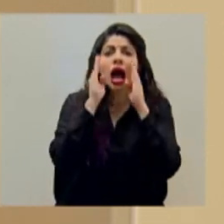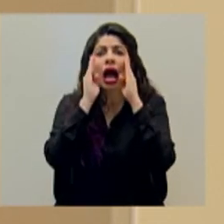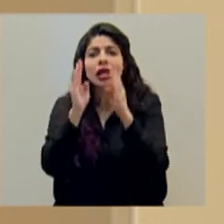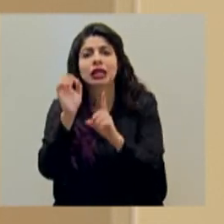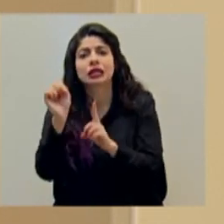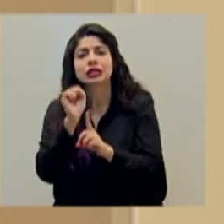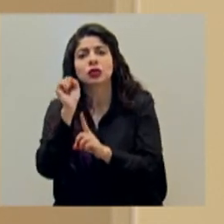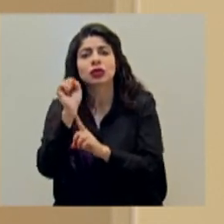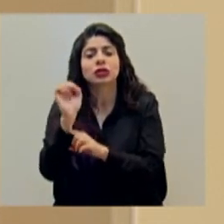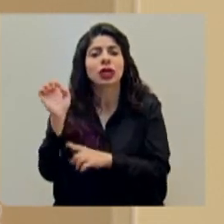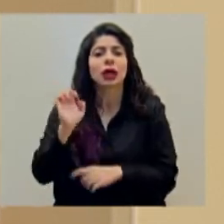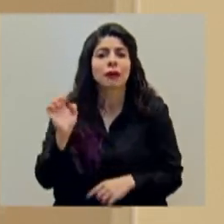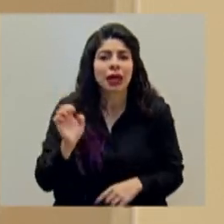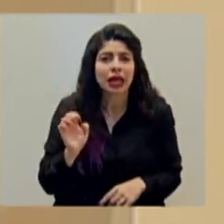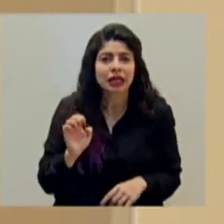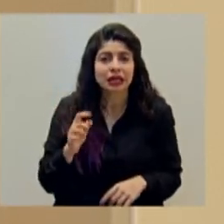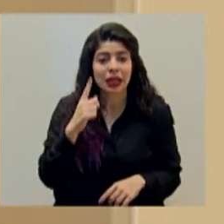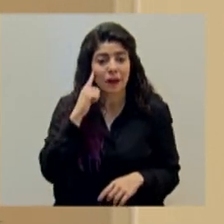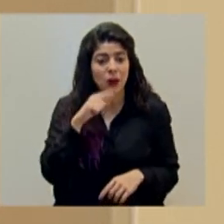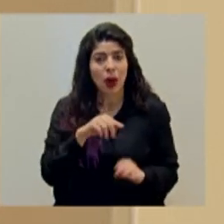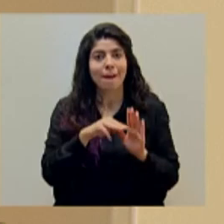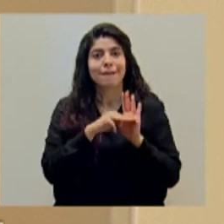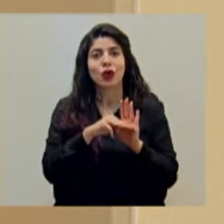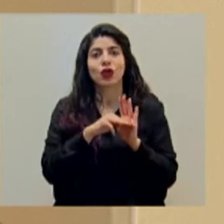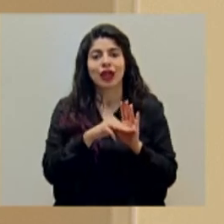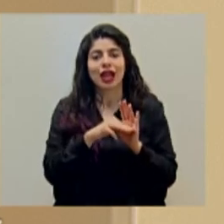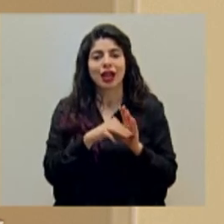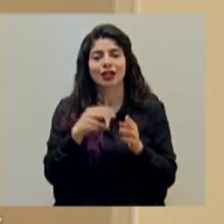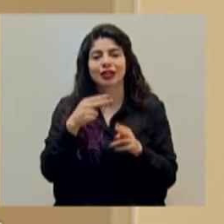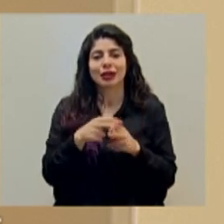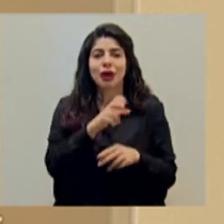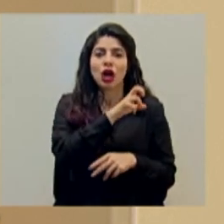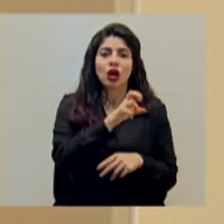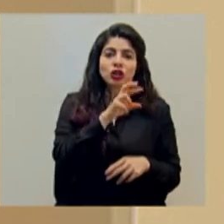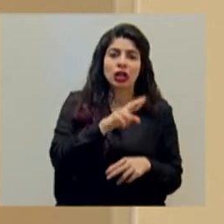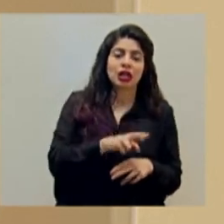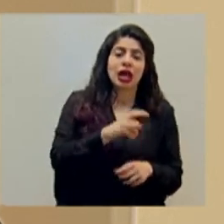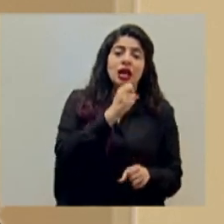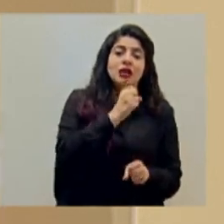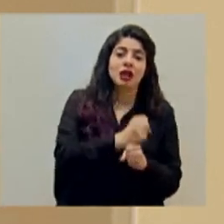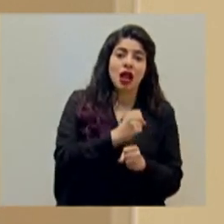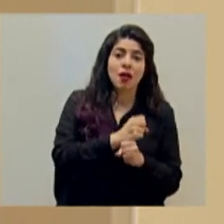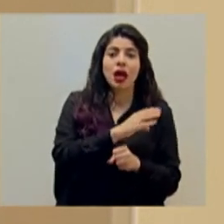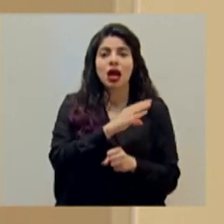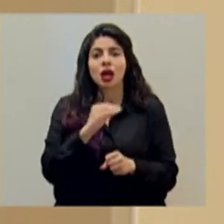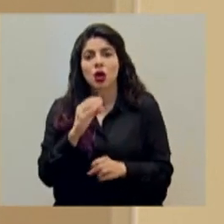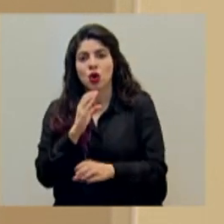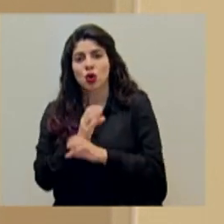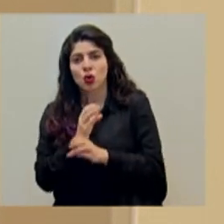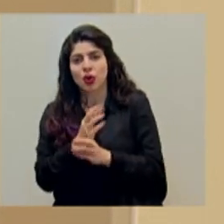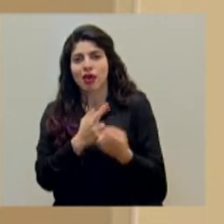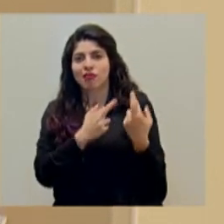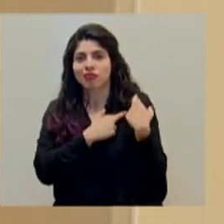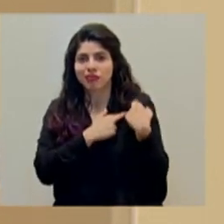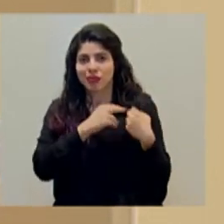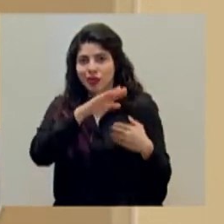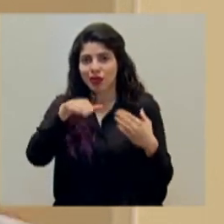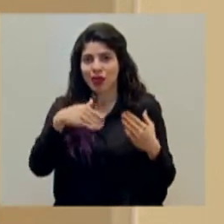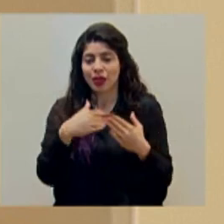las situaciones de emergencia bajo este modelo compartido Costa Rica trabaja y se cuida. De cara a las próximas